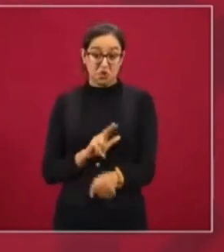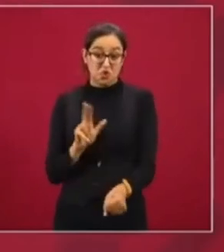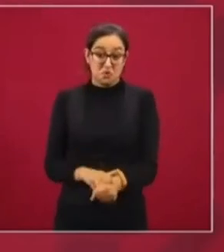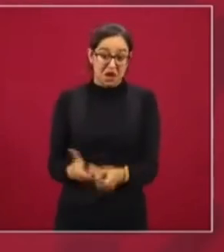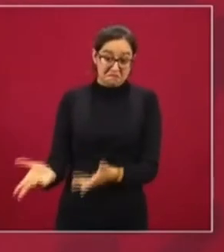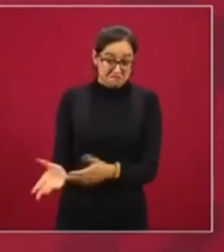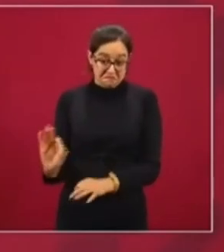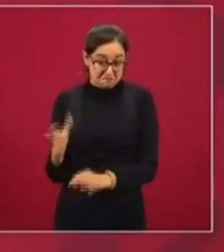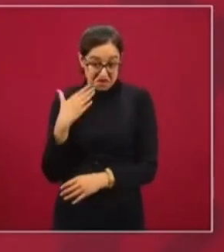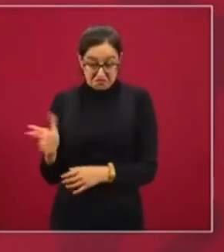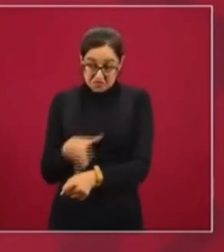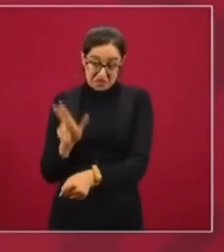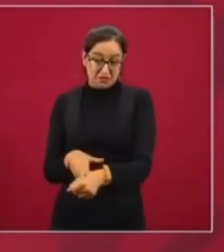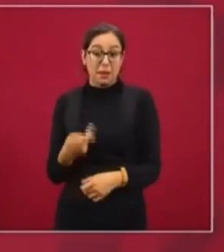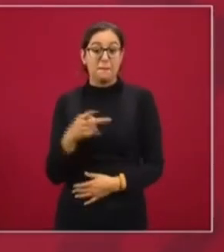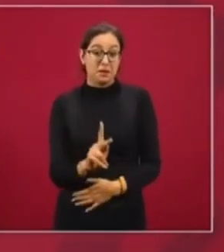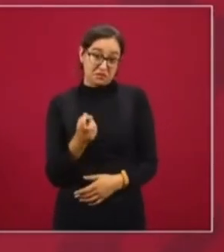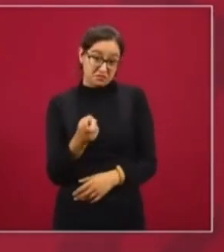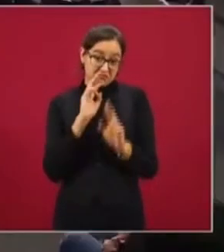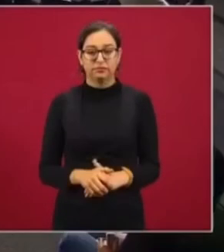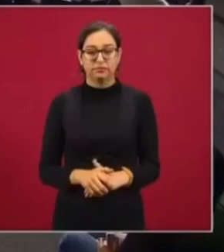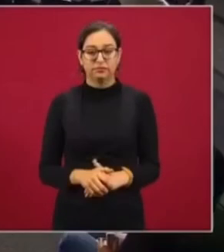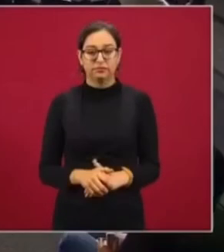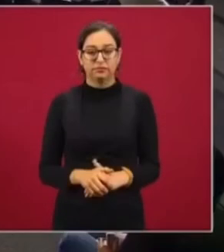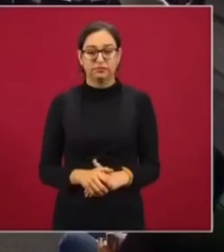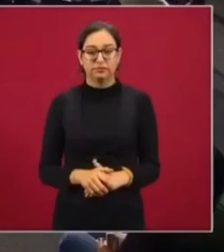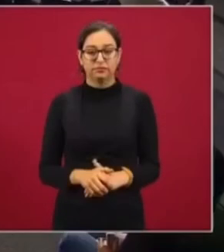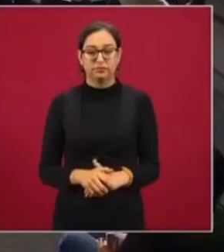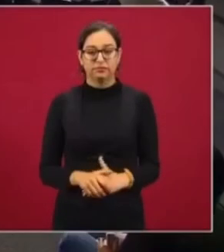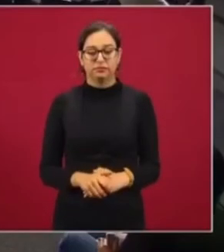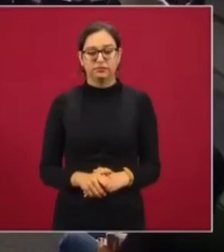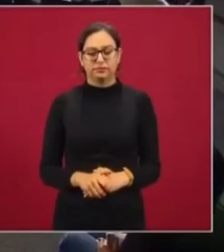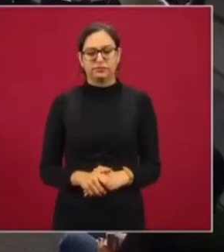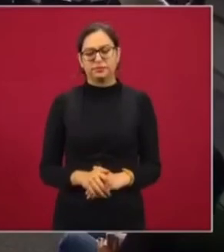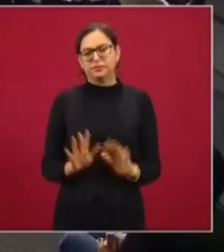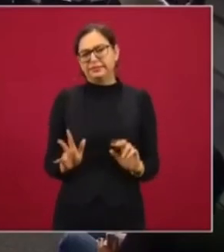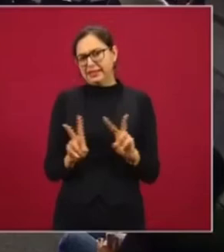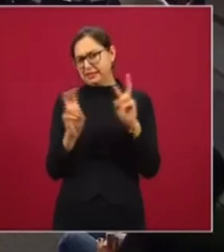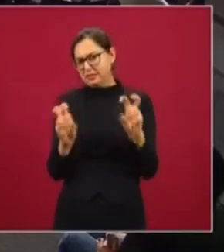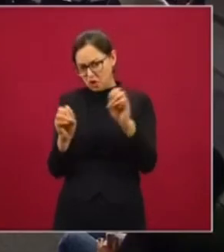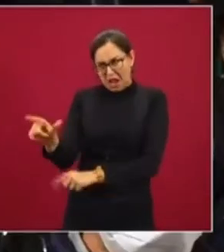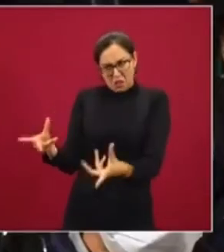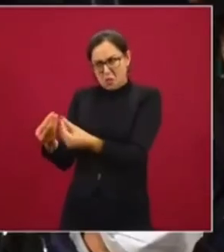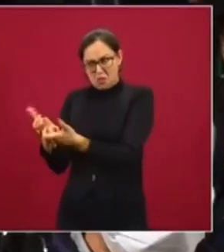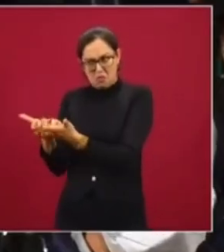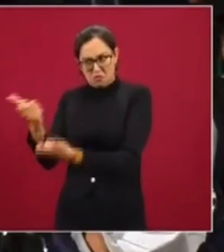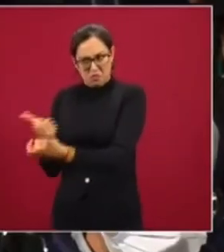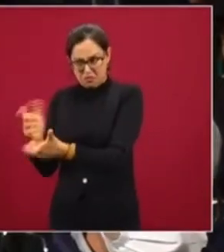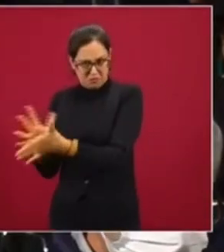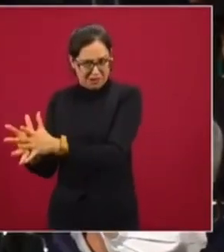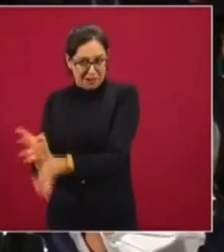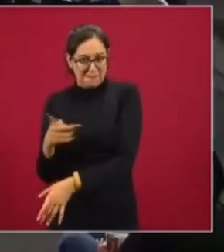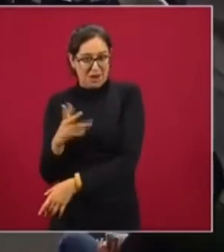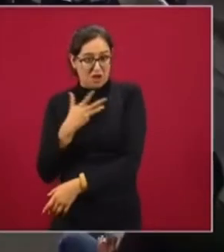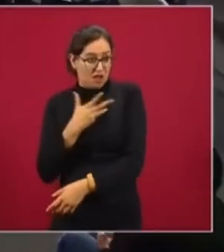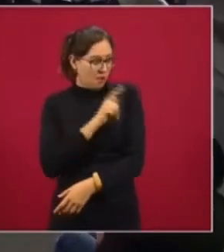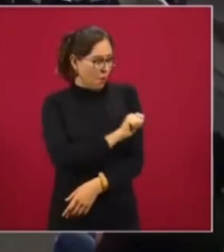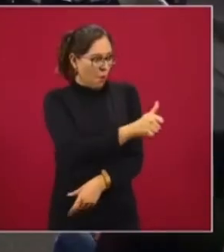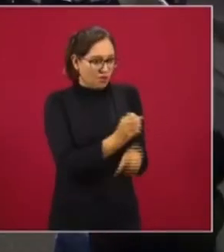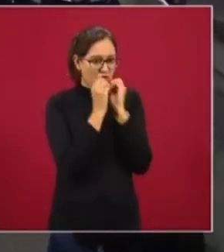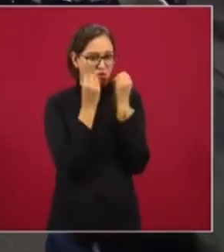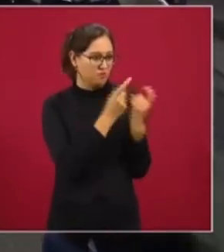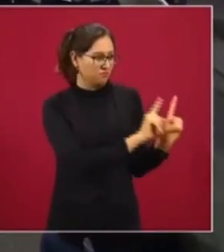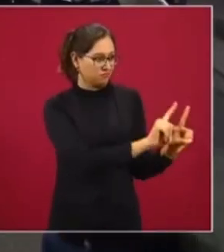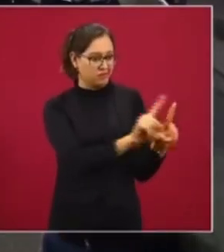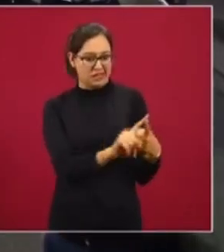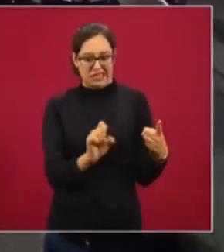En el caso del Tren Maya, te contesto así. Mire, con respecto de las organizaciones a lo que se le acaba de referir ahorita, lo que lamenta es que mezclen con otras organizaciones, como el SEMDA, como